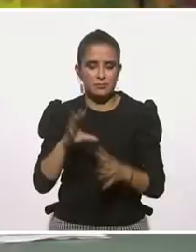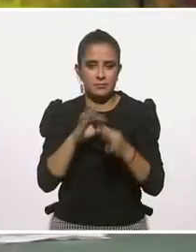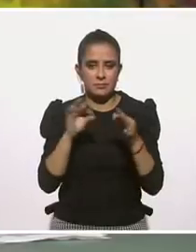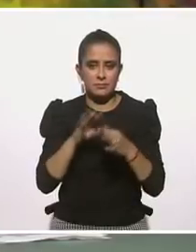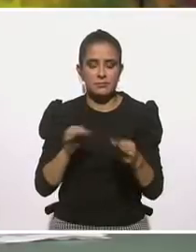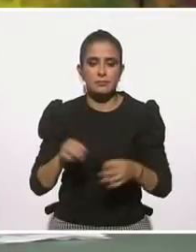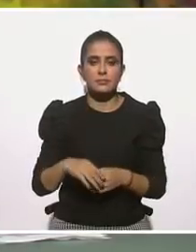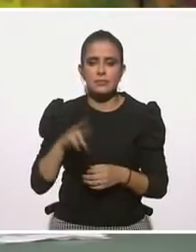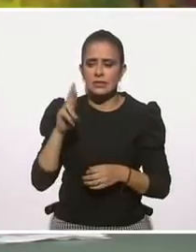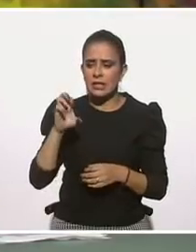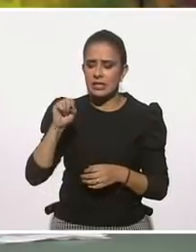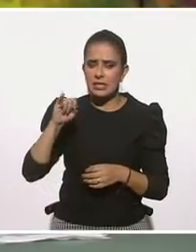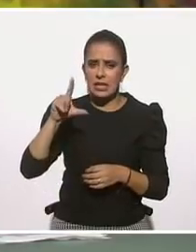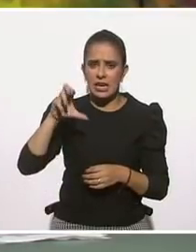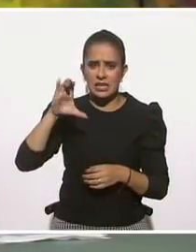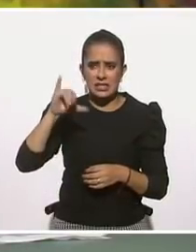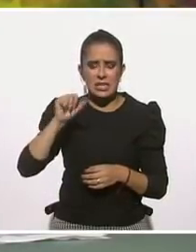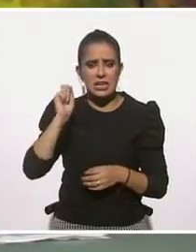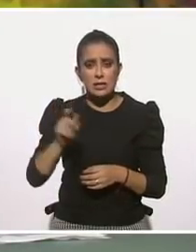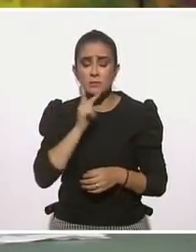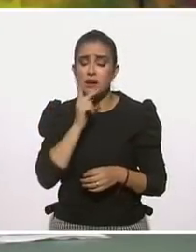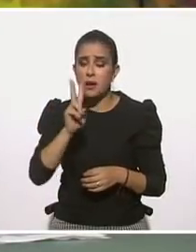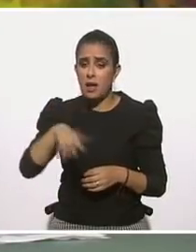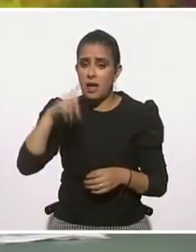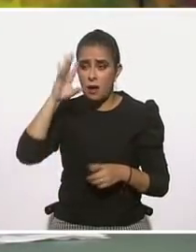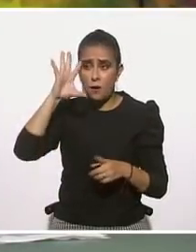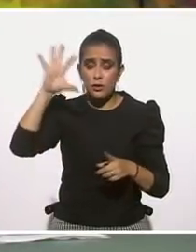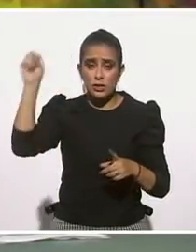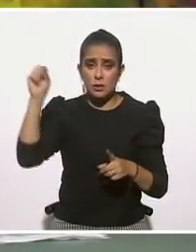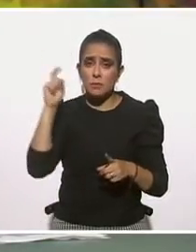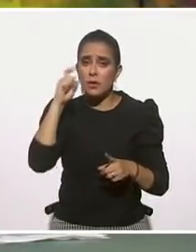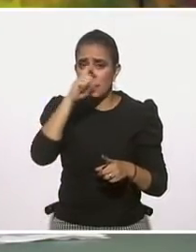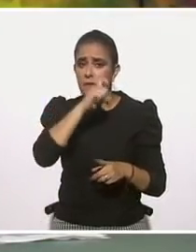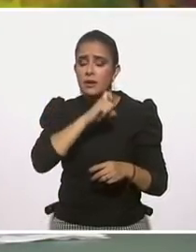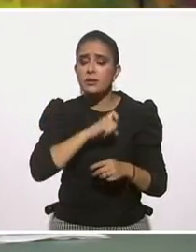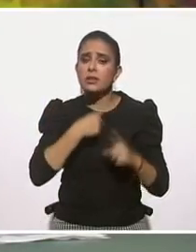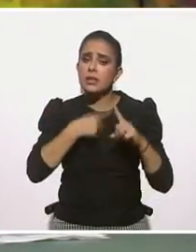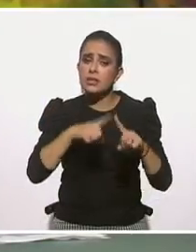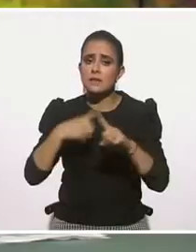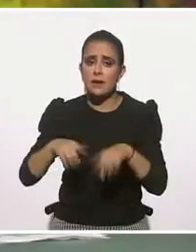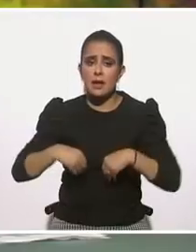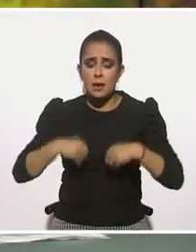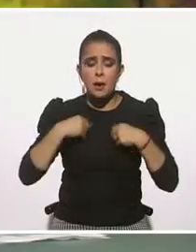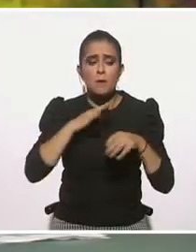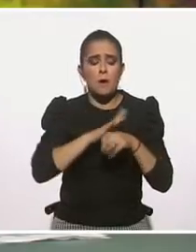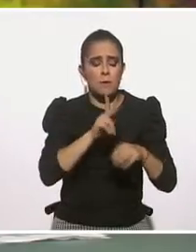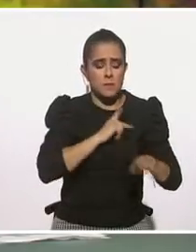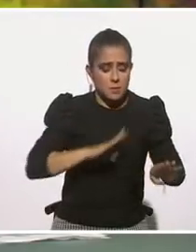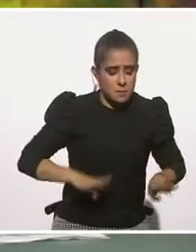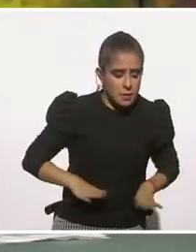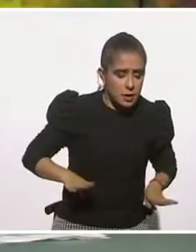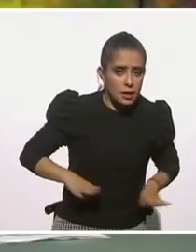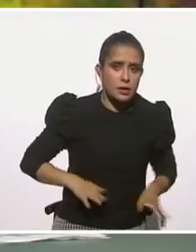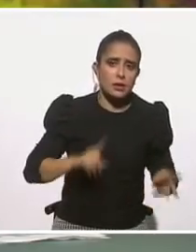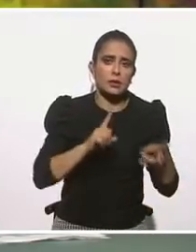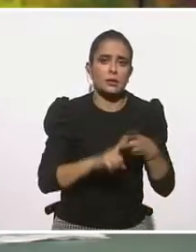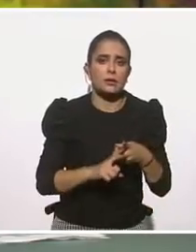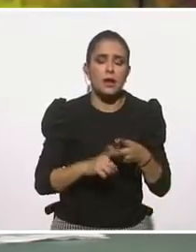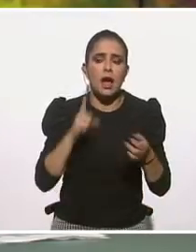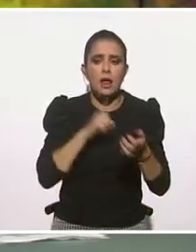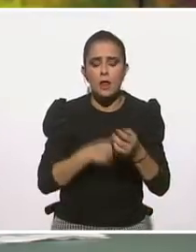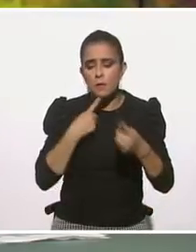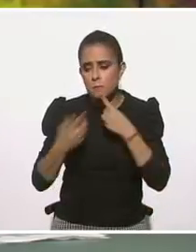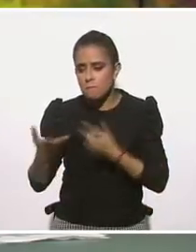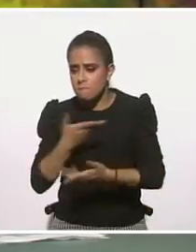resiliencia es un concepto complejo que implica muchas facetas del ser humano, como los tipos de personalidad, la manera en que procesan e